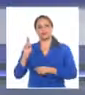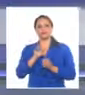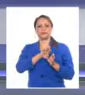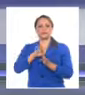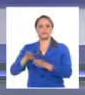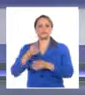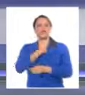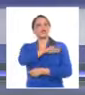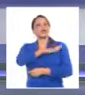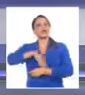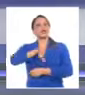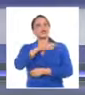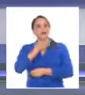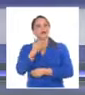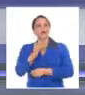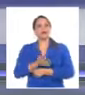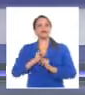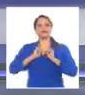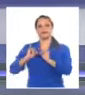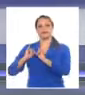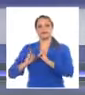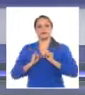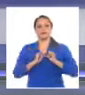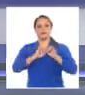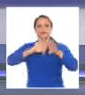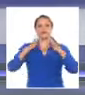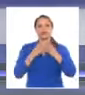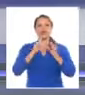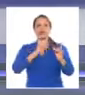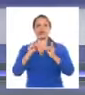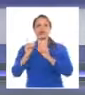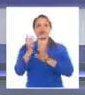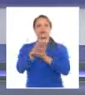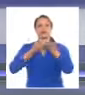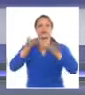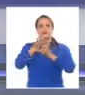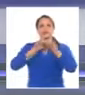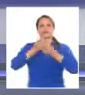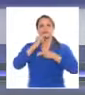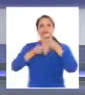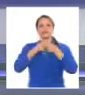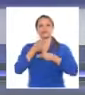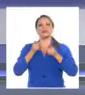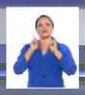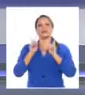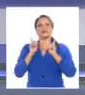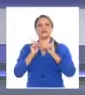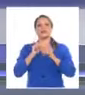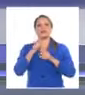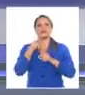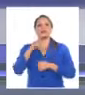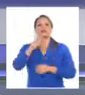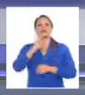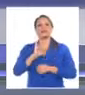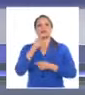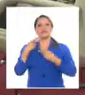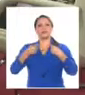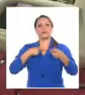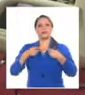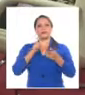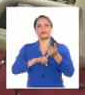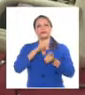pueblo se le brindará una amplia información sobre los debates que se desarrollen durante las sesiones del séptimo pleno del Comité Central.